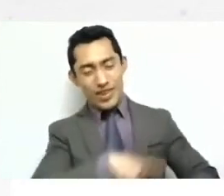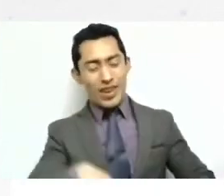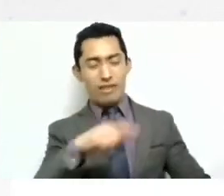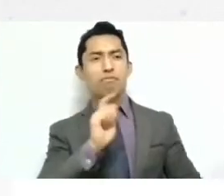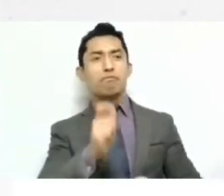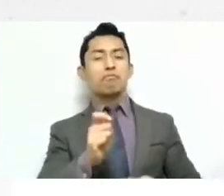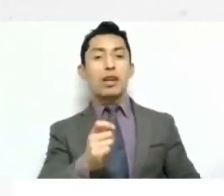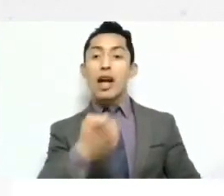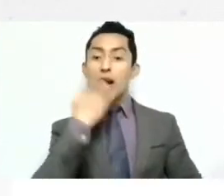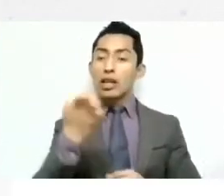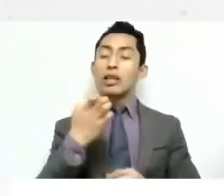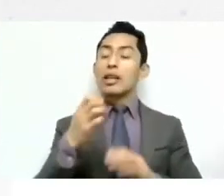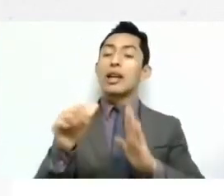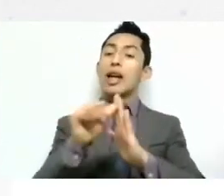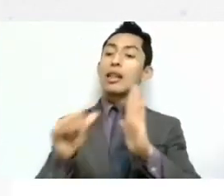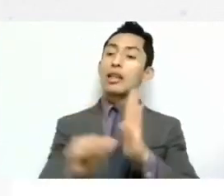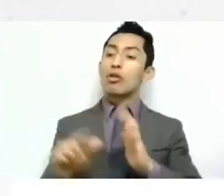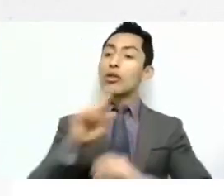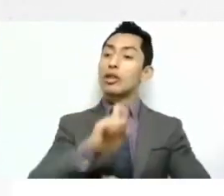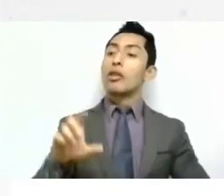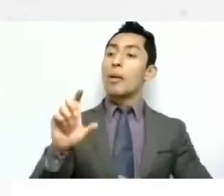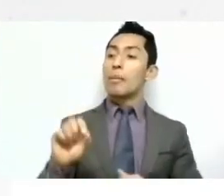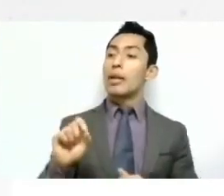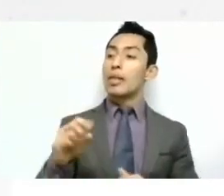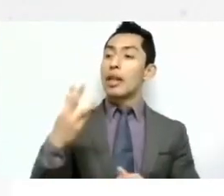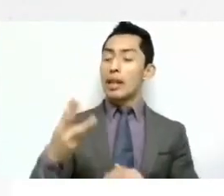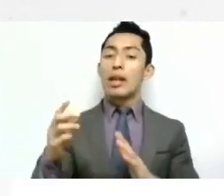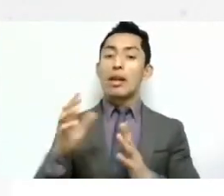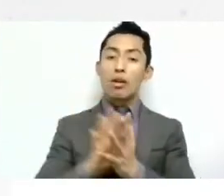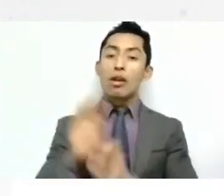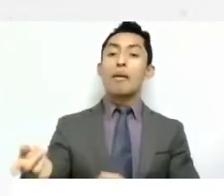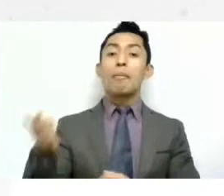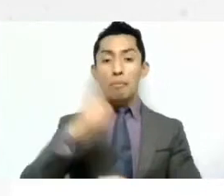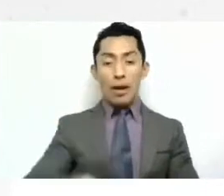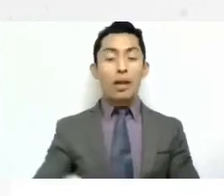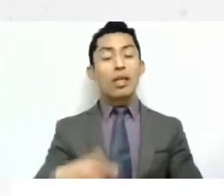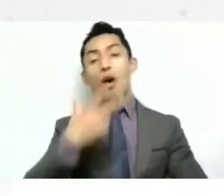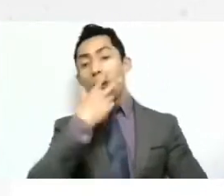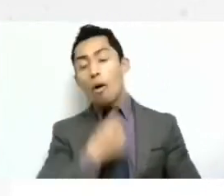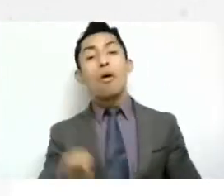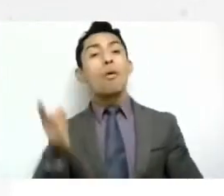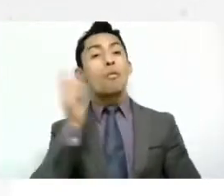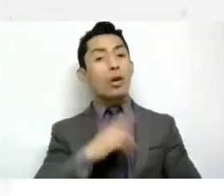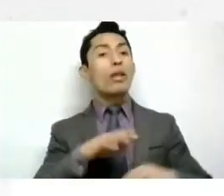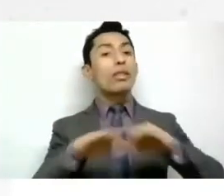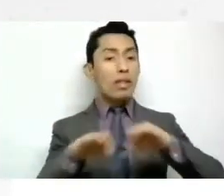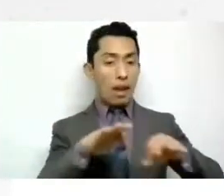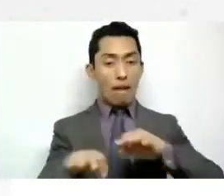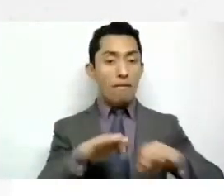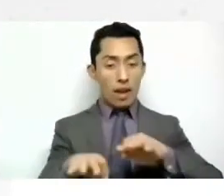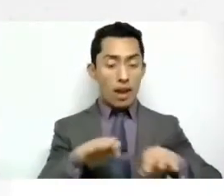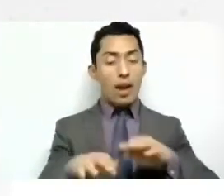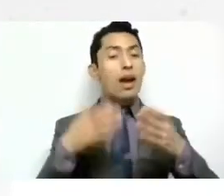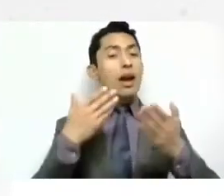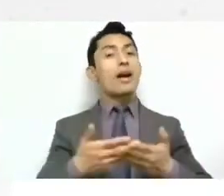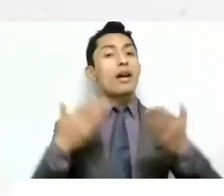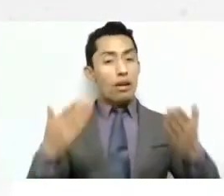123 constitucional no lo dio a todas las trabajadoras y trabajadoras ya ahora,